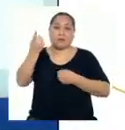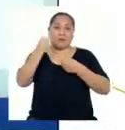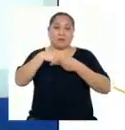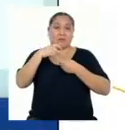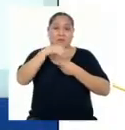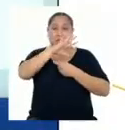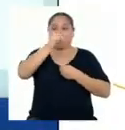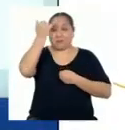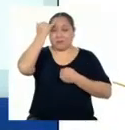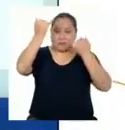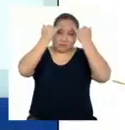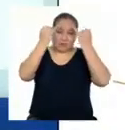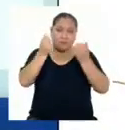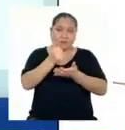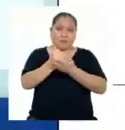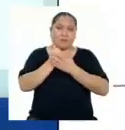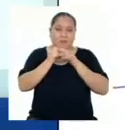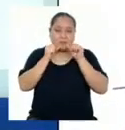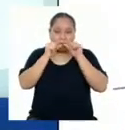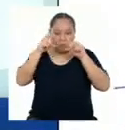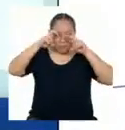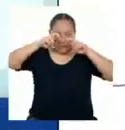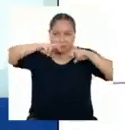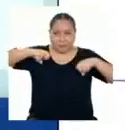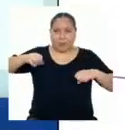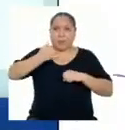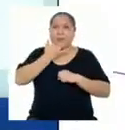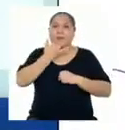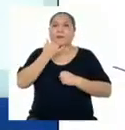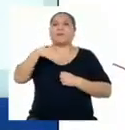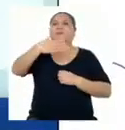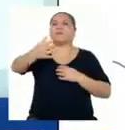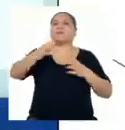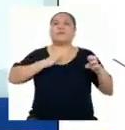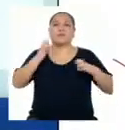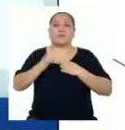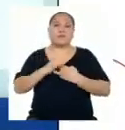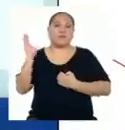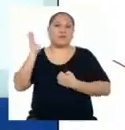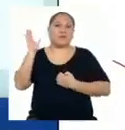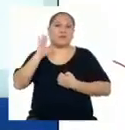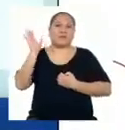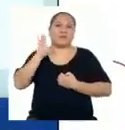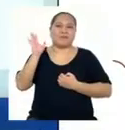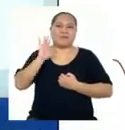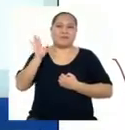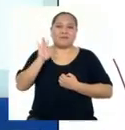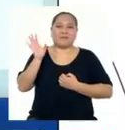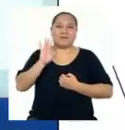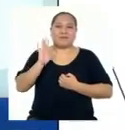ideas nos van a venir muy bien para seguir explorando qué hay detrás de nuestras emociones. ¡Hasta pronto!